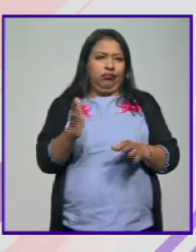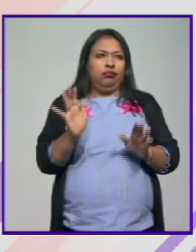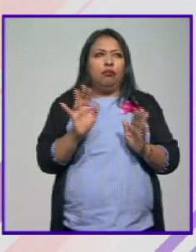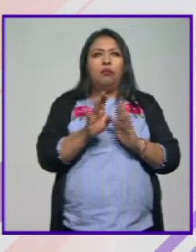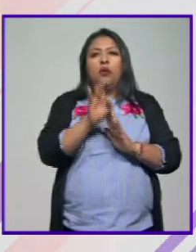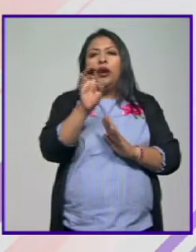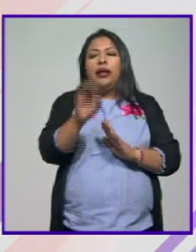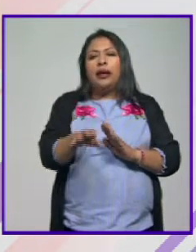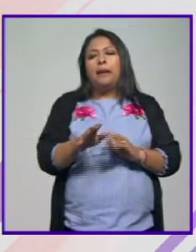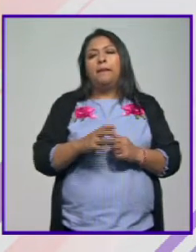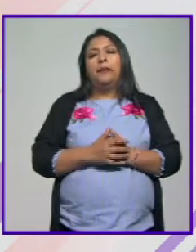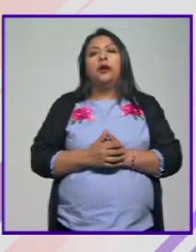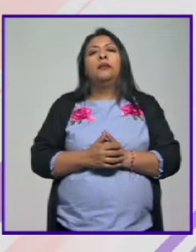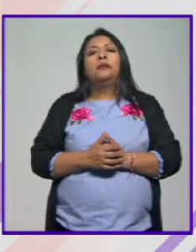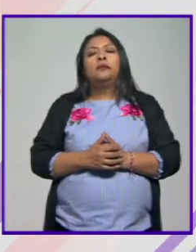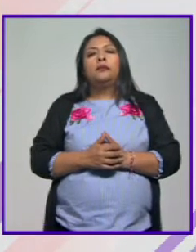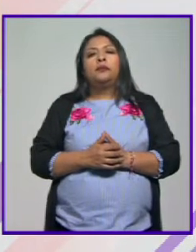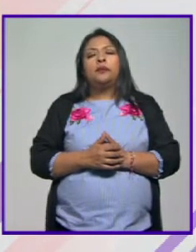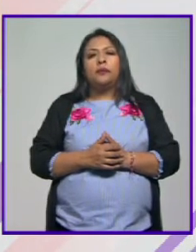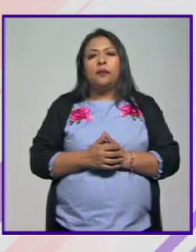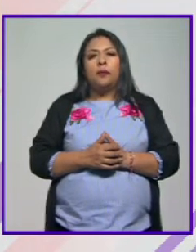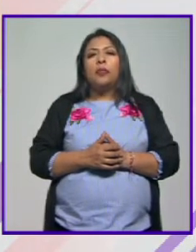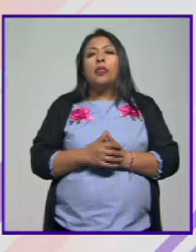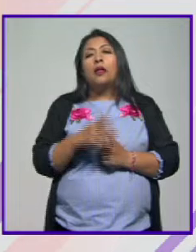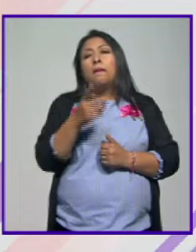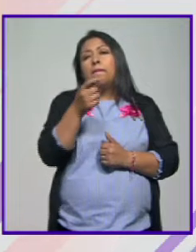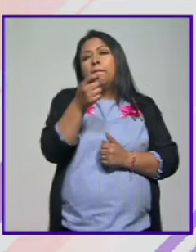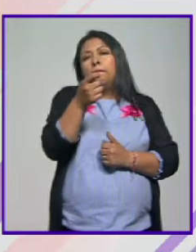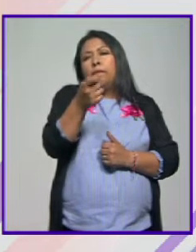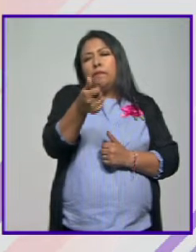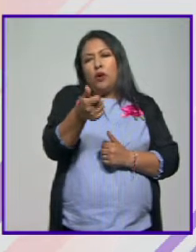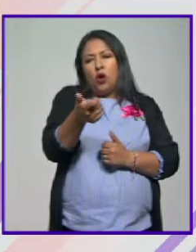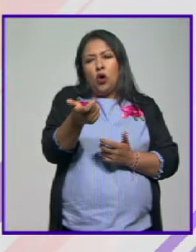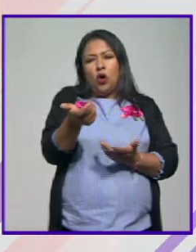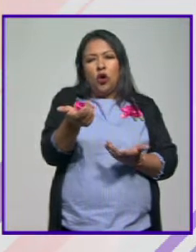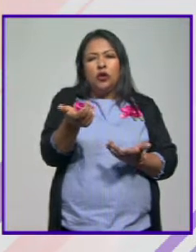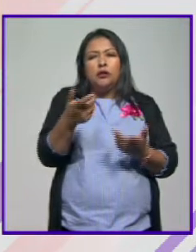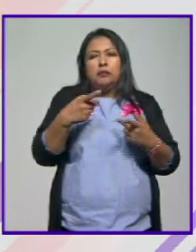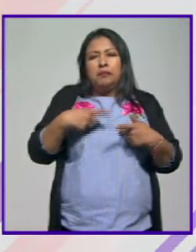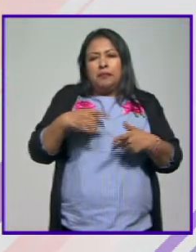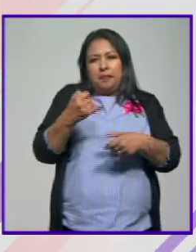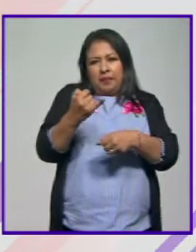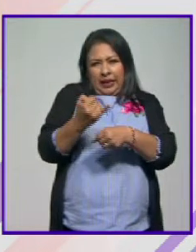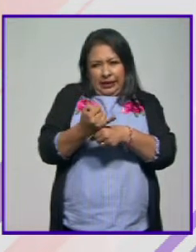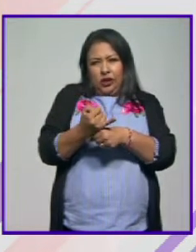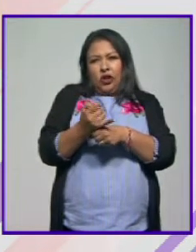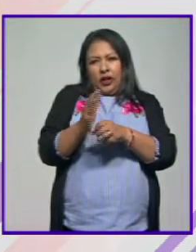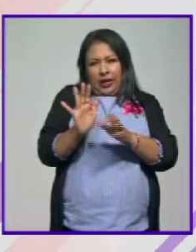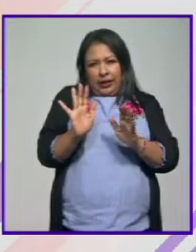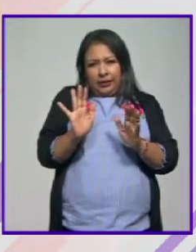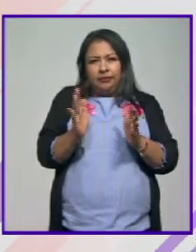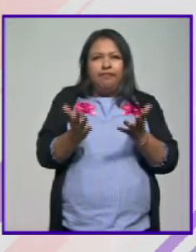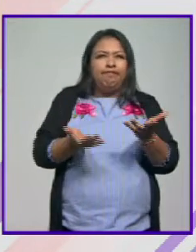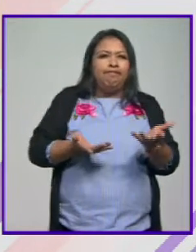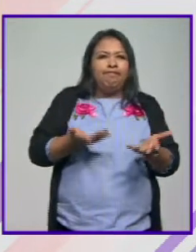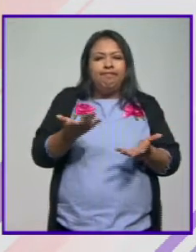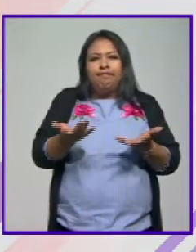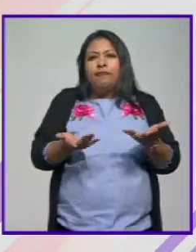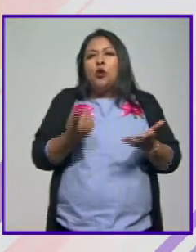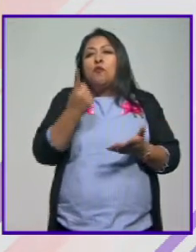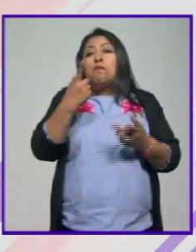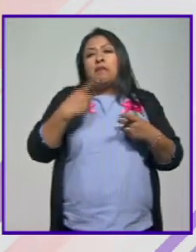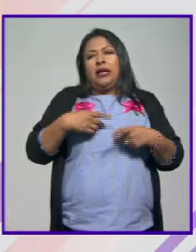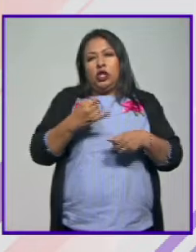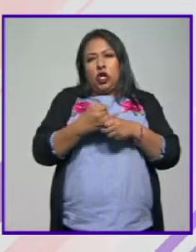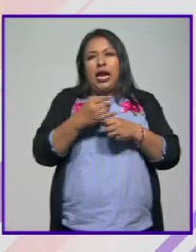justo de los pocos personajes o uno de